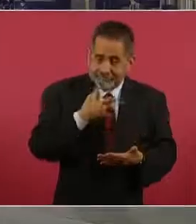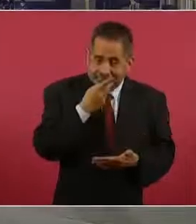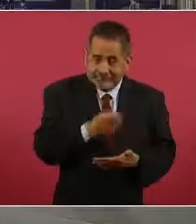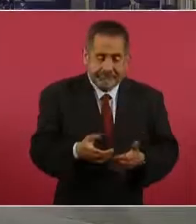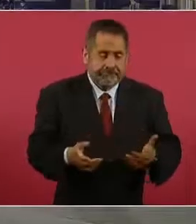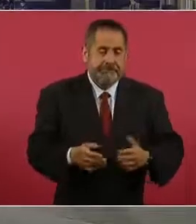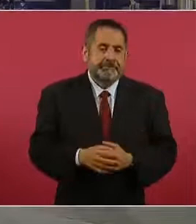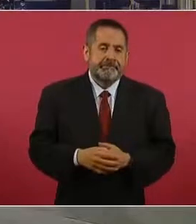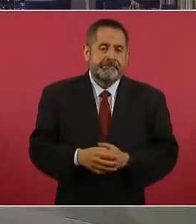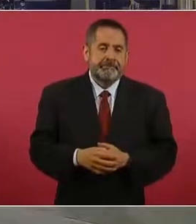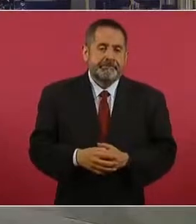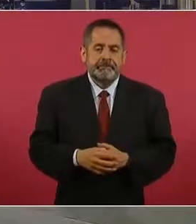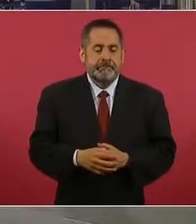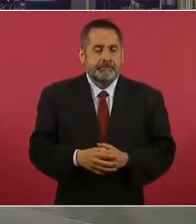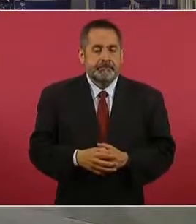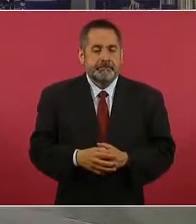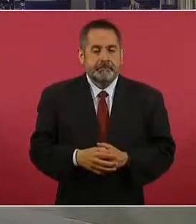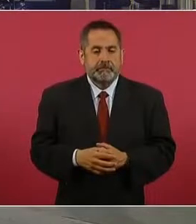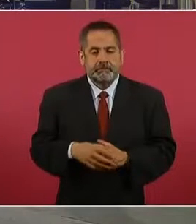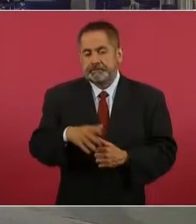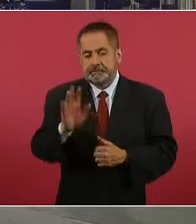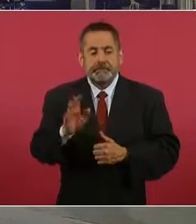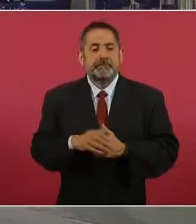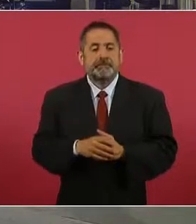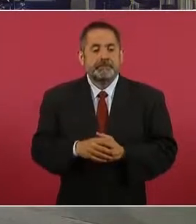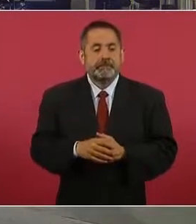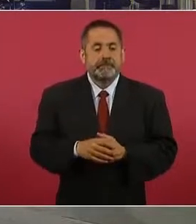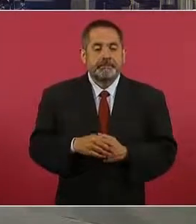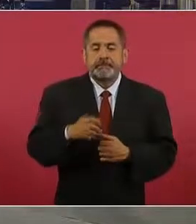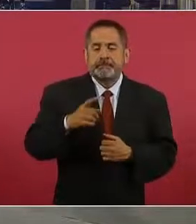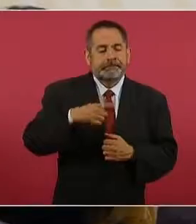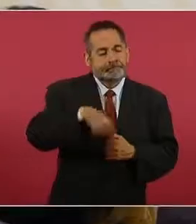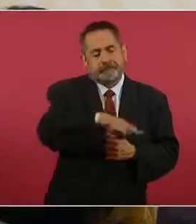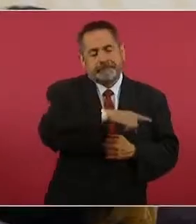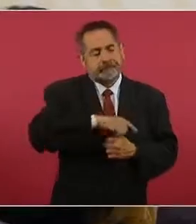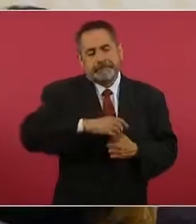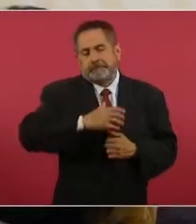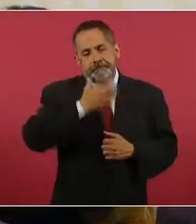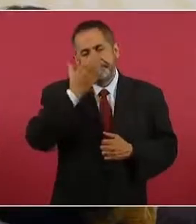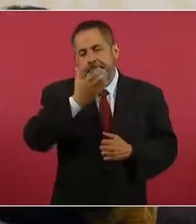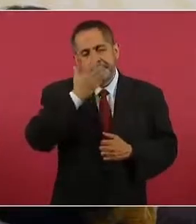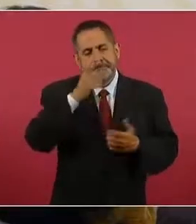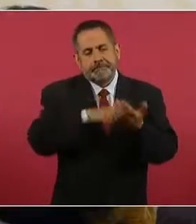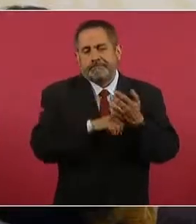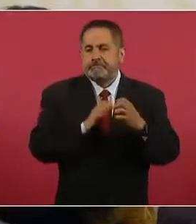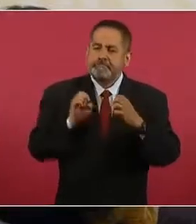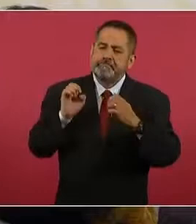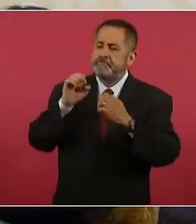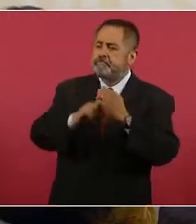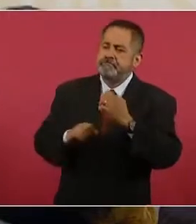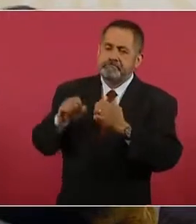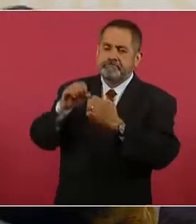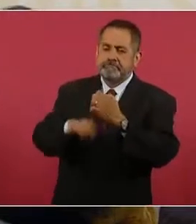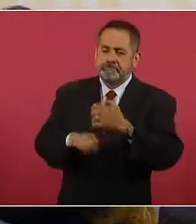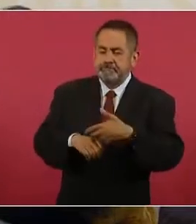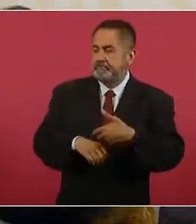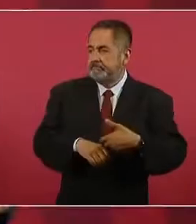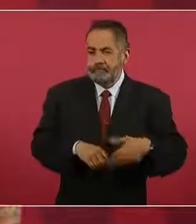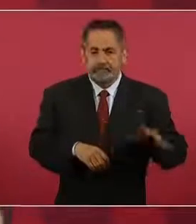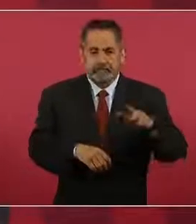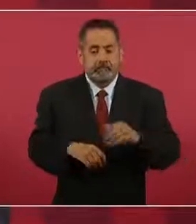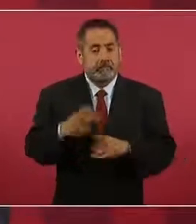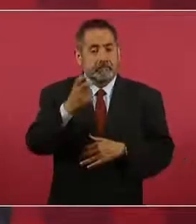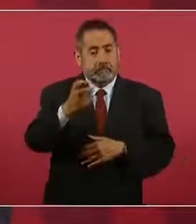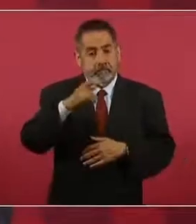Entonces, se acostumbraron a engañar. Y en ese entonces